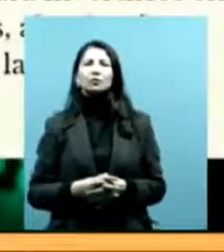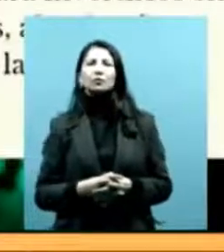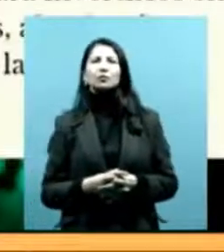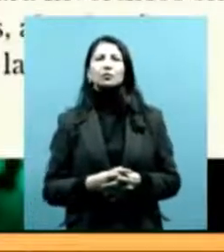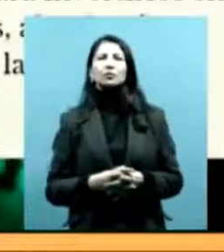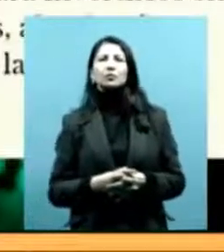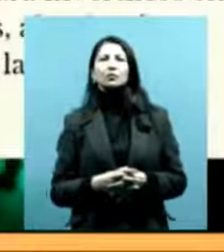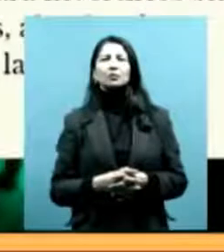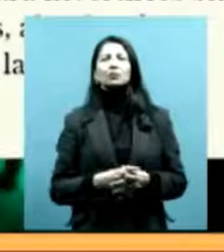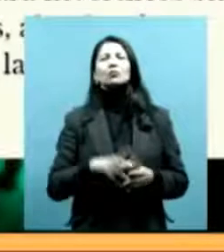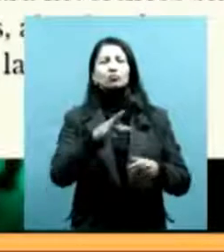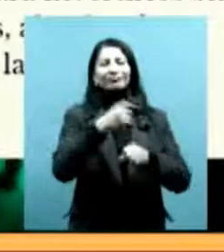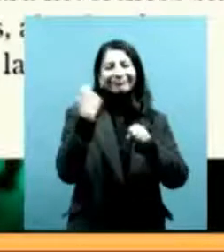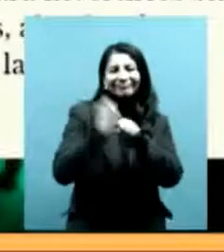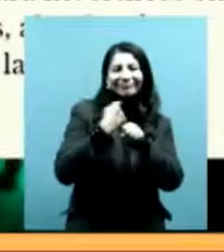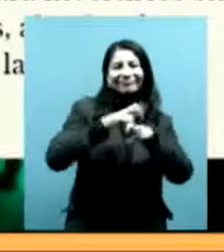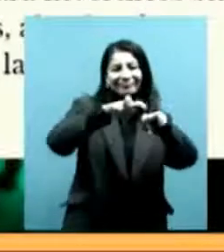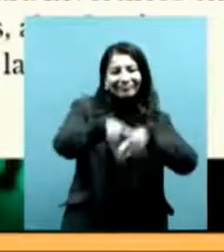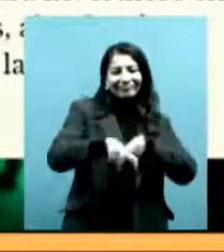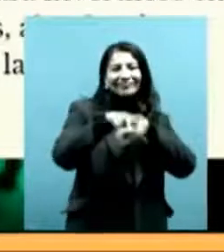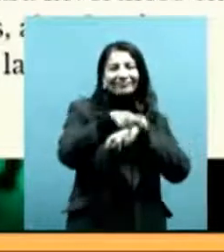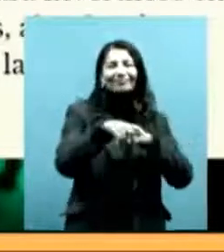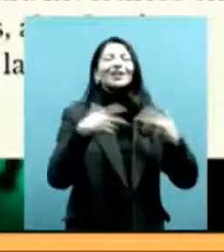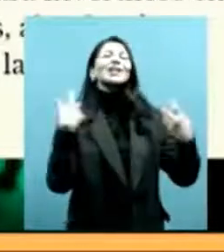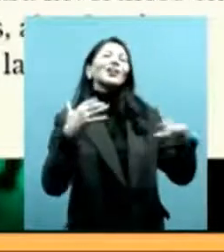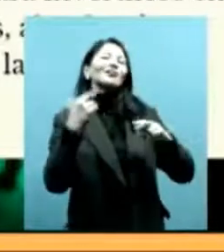manera racional, etcétera, etcétera.